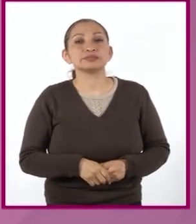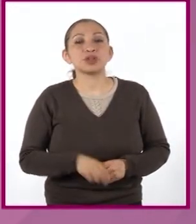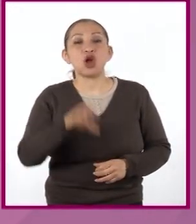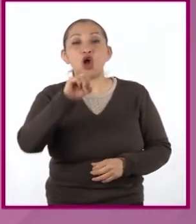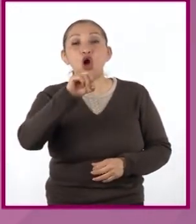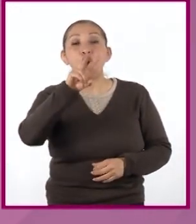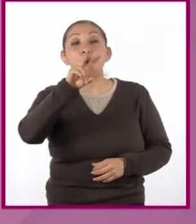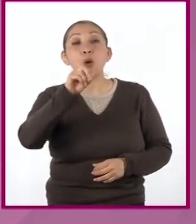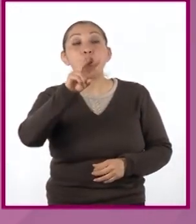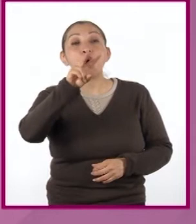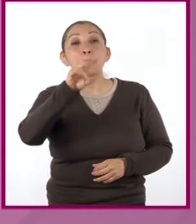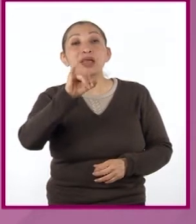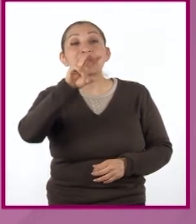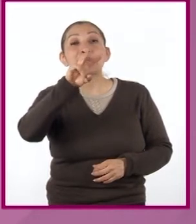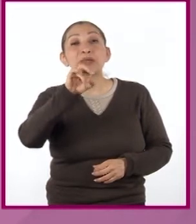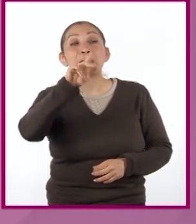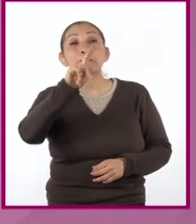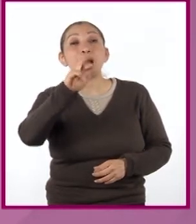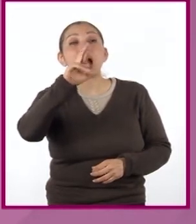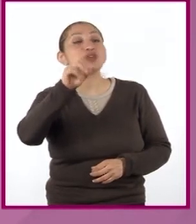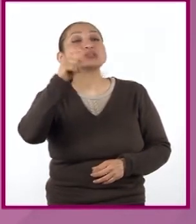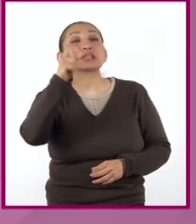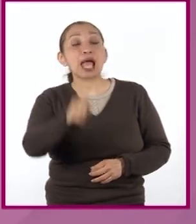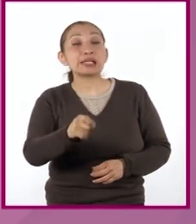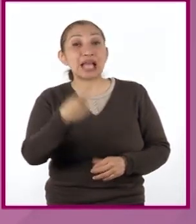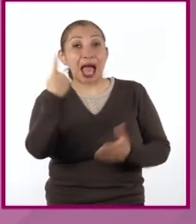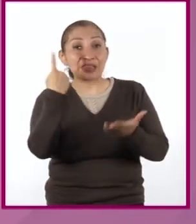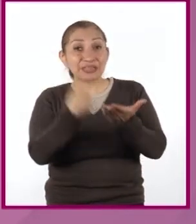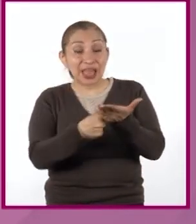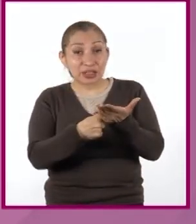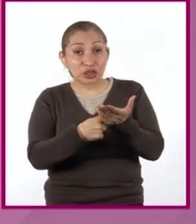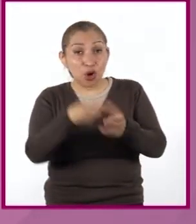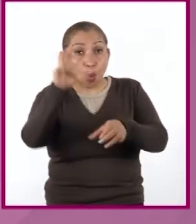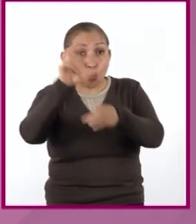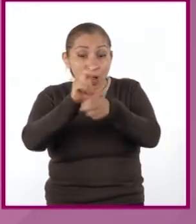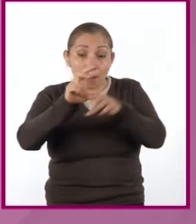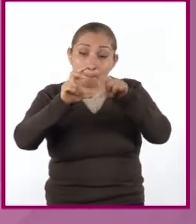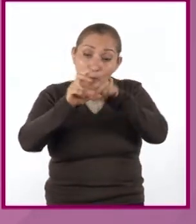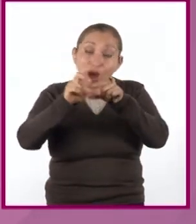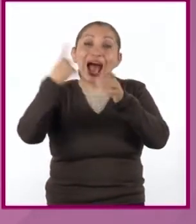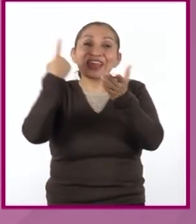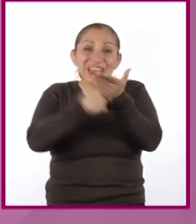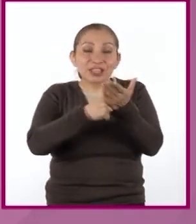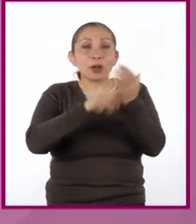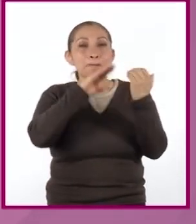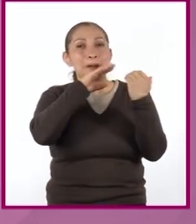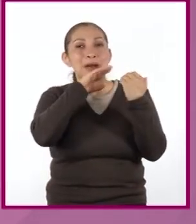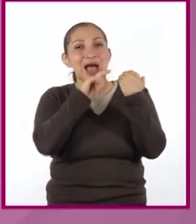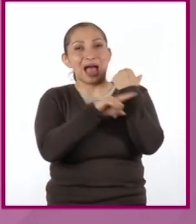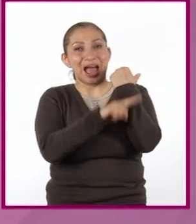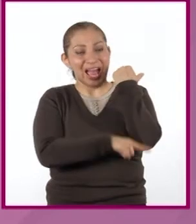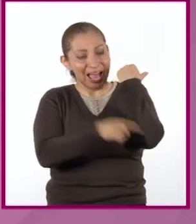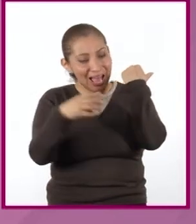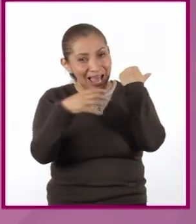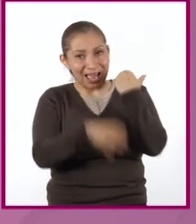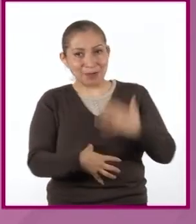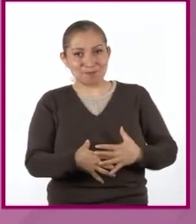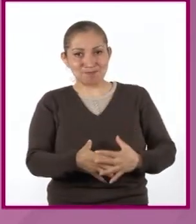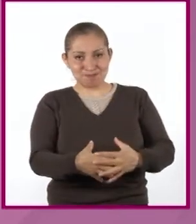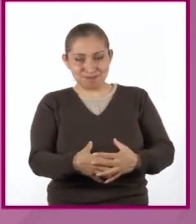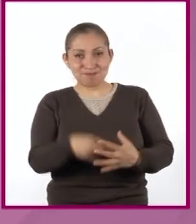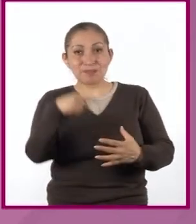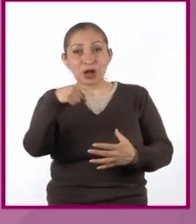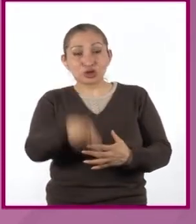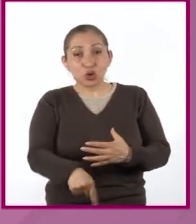Ovivíparos son los animales que se forman dentro de un huevo que está dentro del vientre materno. Su nutrición